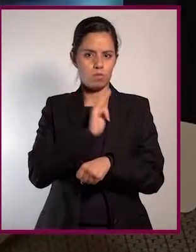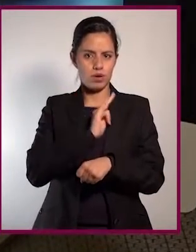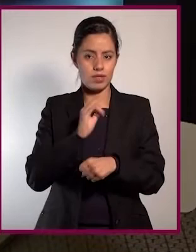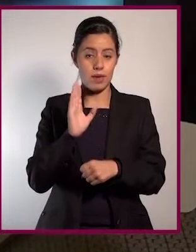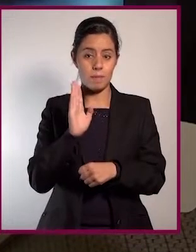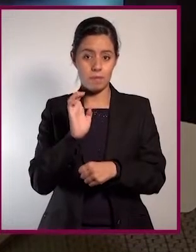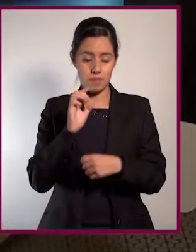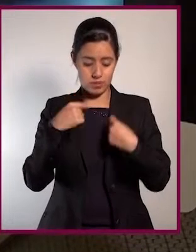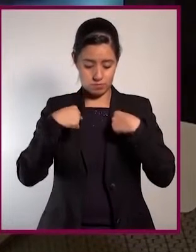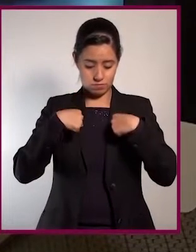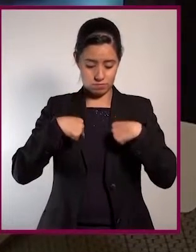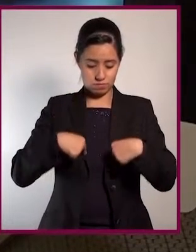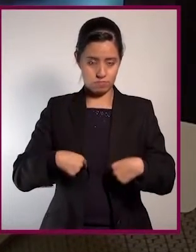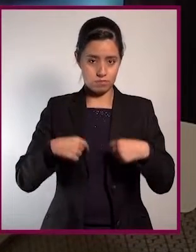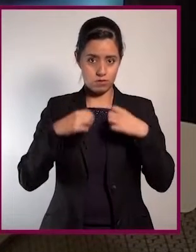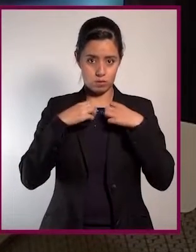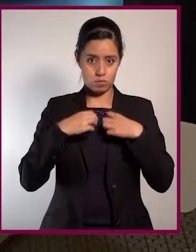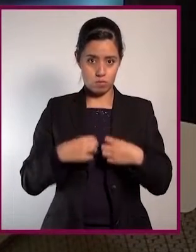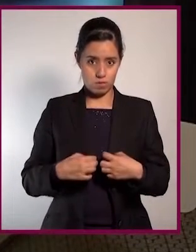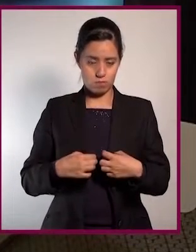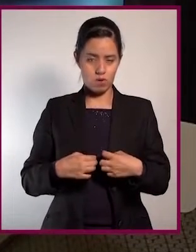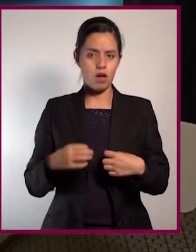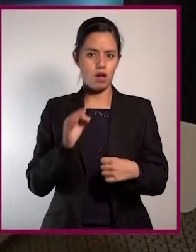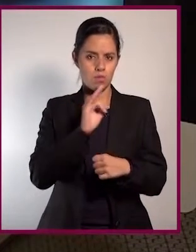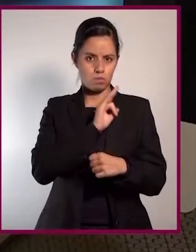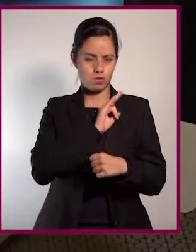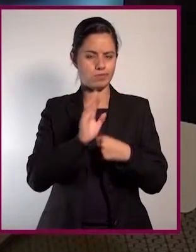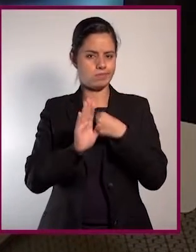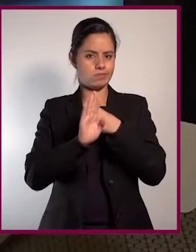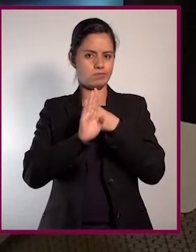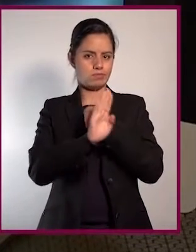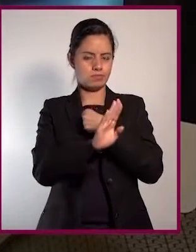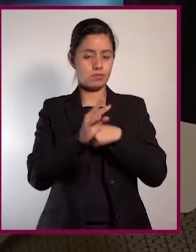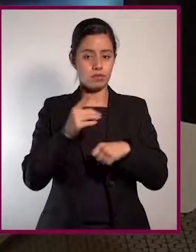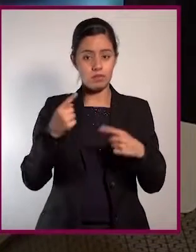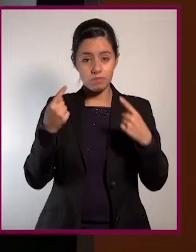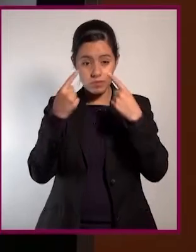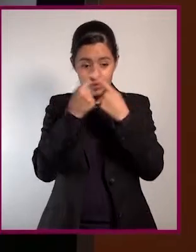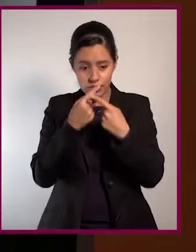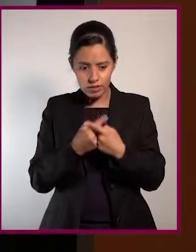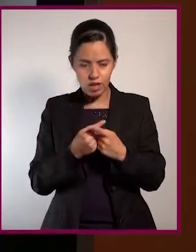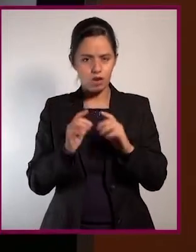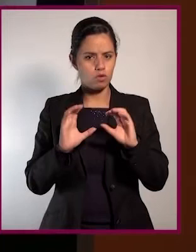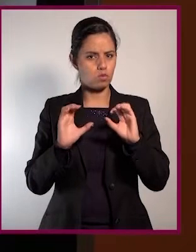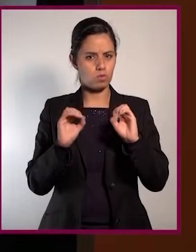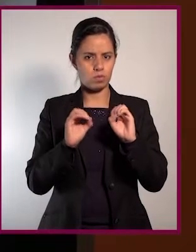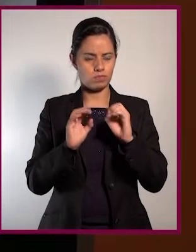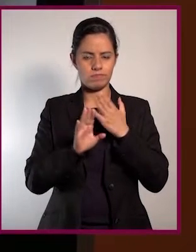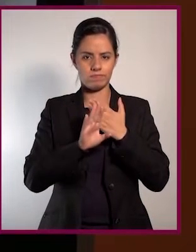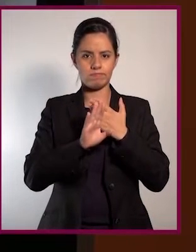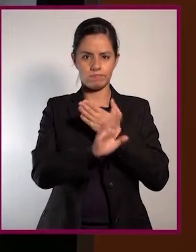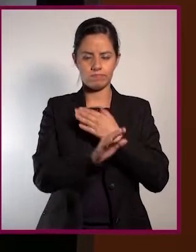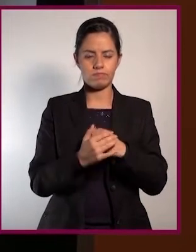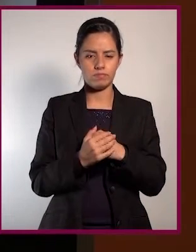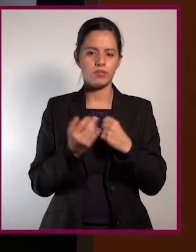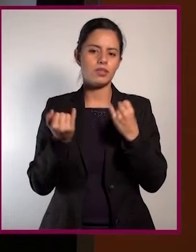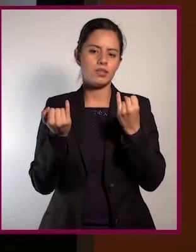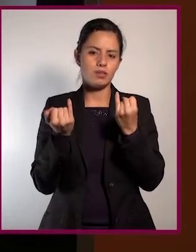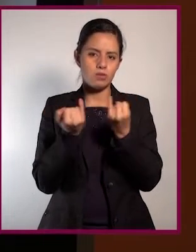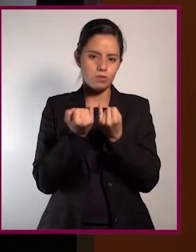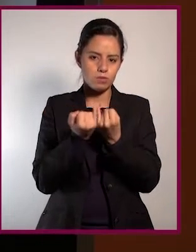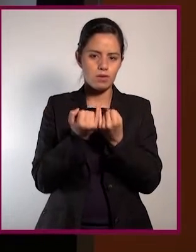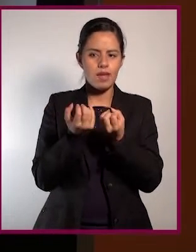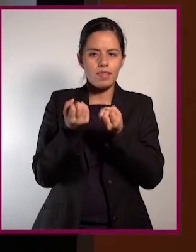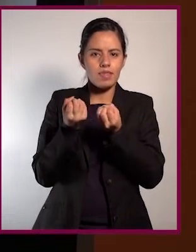un microorganismo mucho más adecuado para evitar el desarrollo de las alergias. El mantenimiento